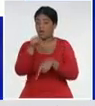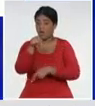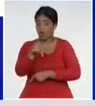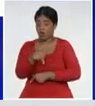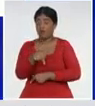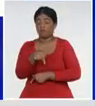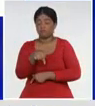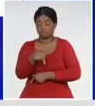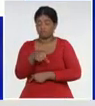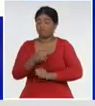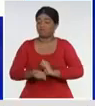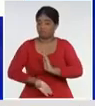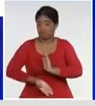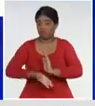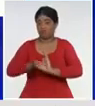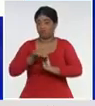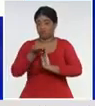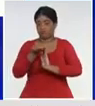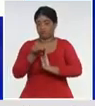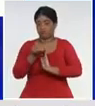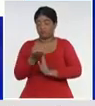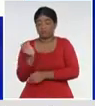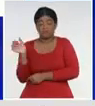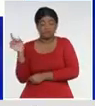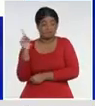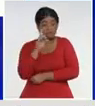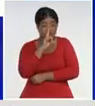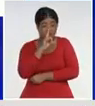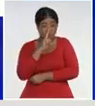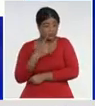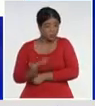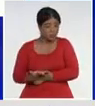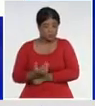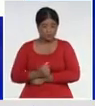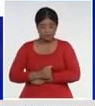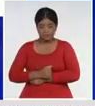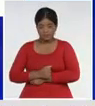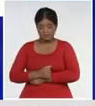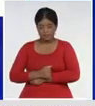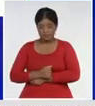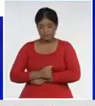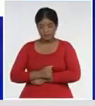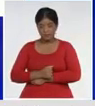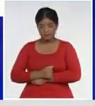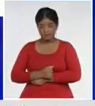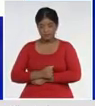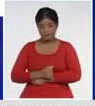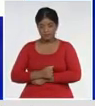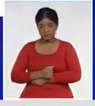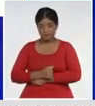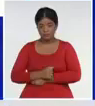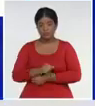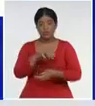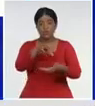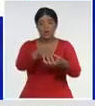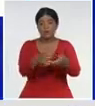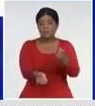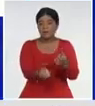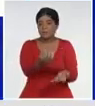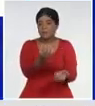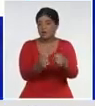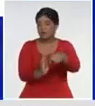elevado, y finalmente, tenemos, los eventos, activos, en nuestro país,